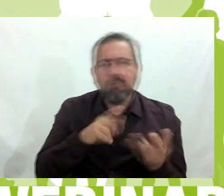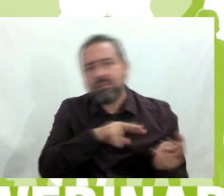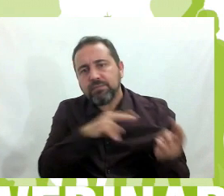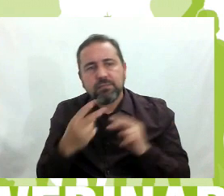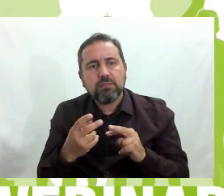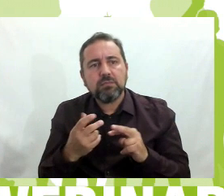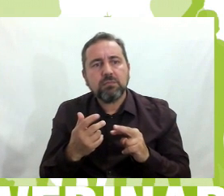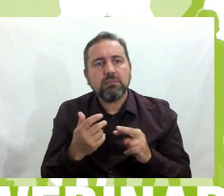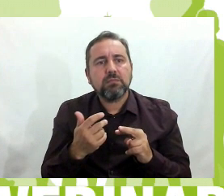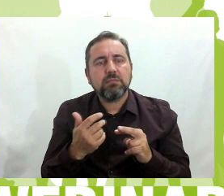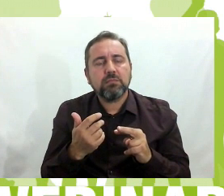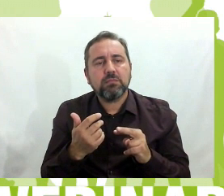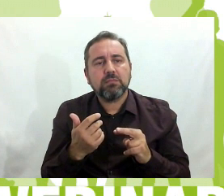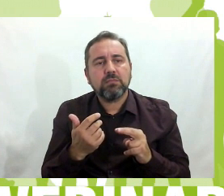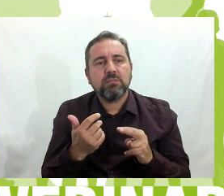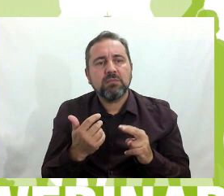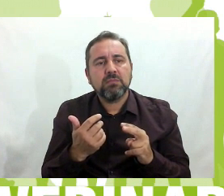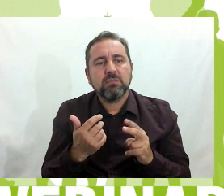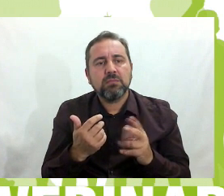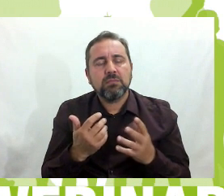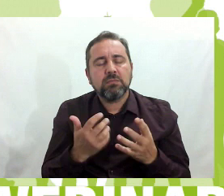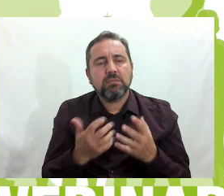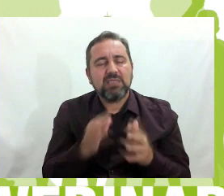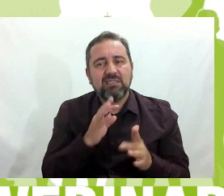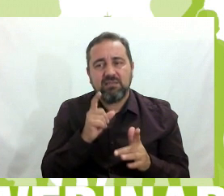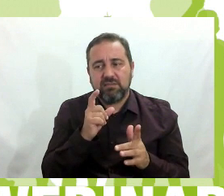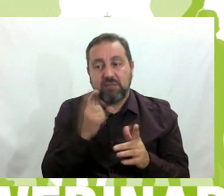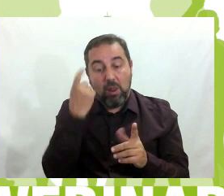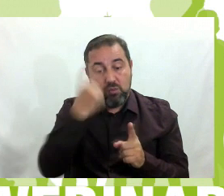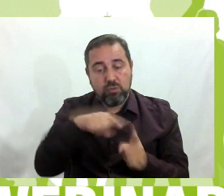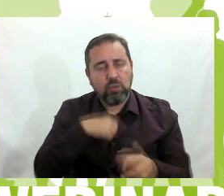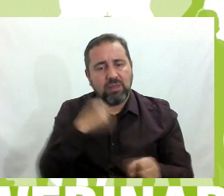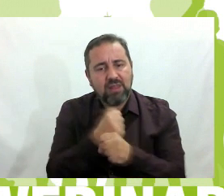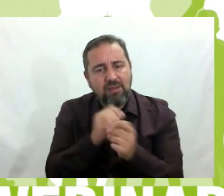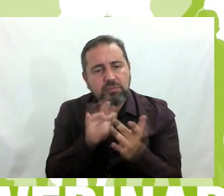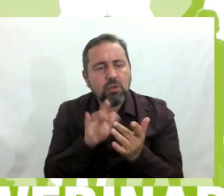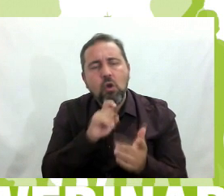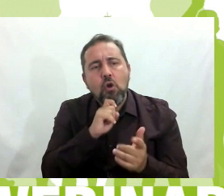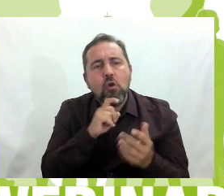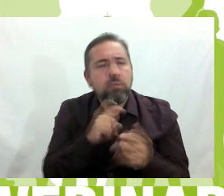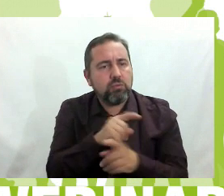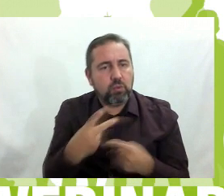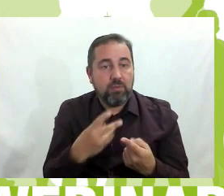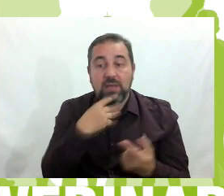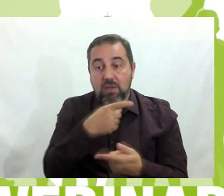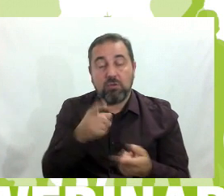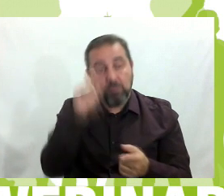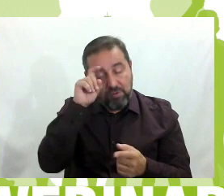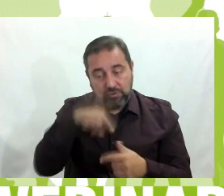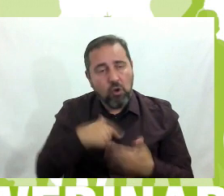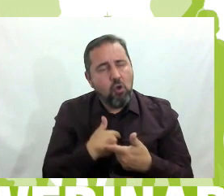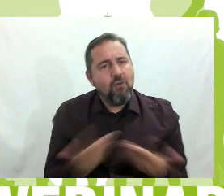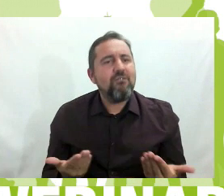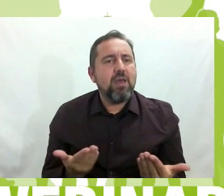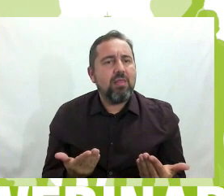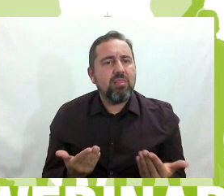trabajar con el alumnado? Pues que ellos confían en el profesorado, confían en que se